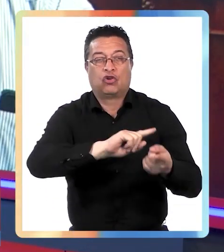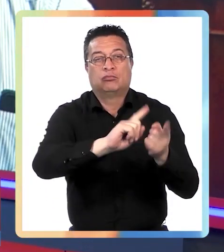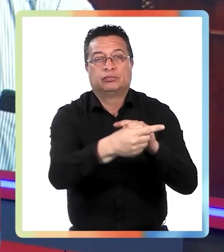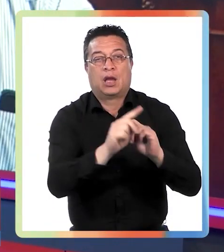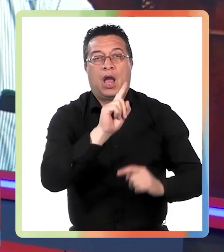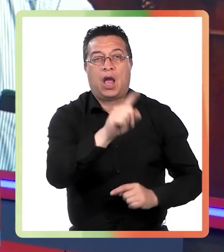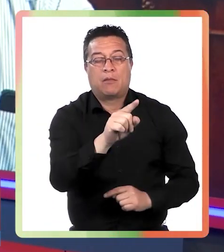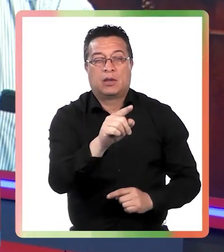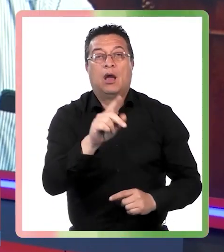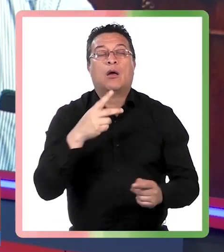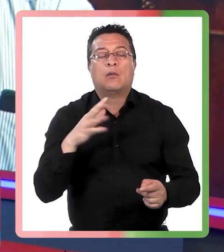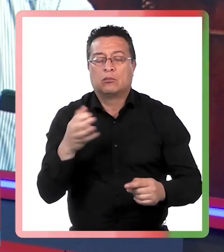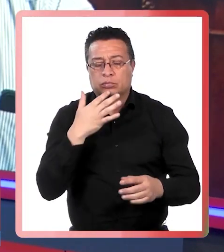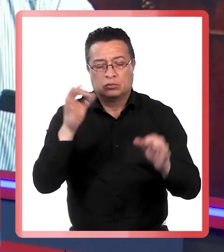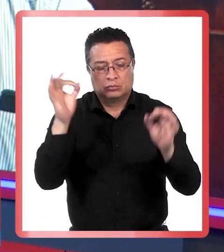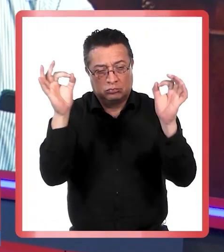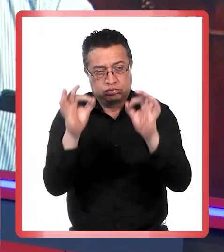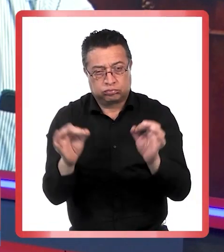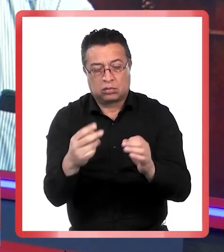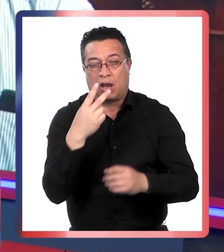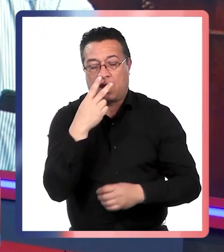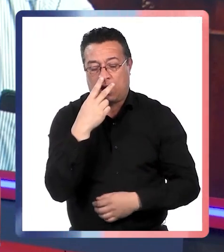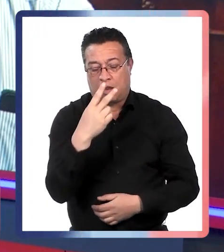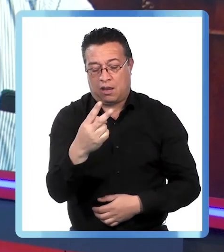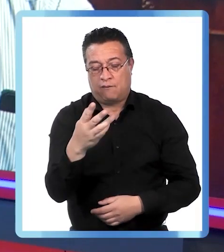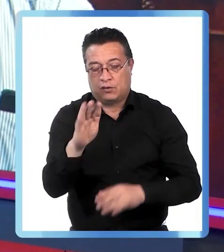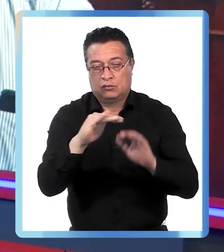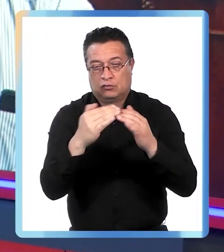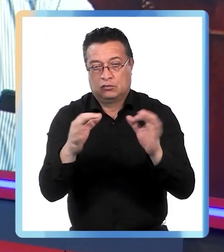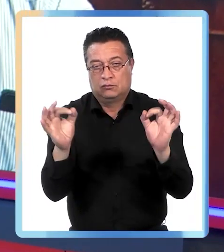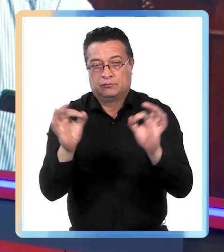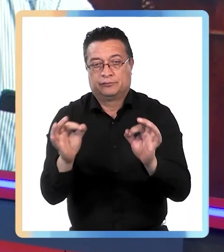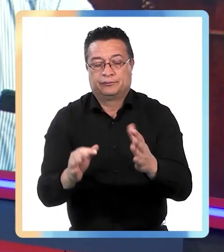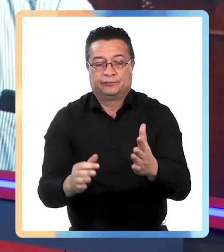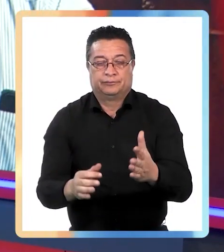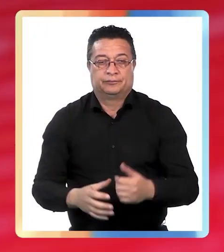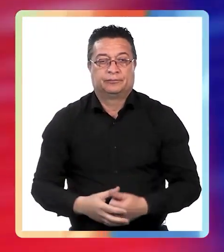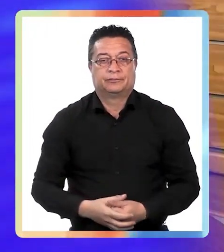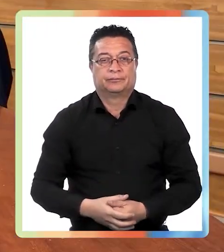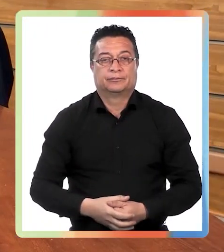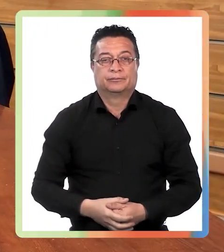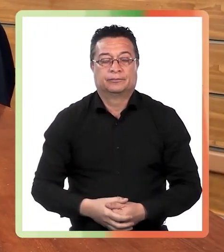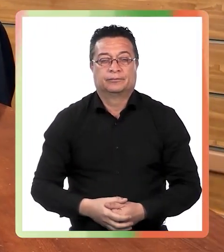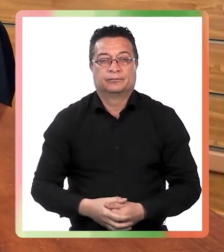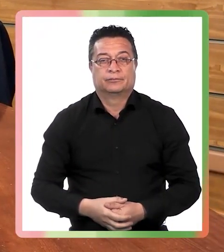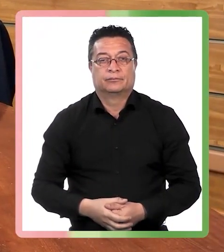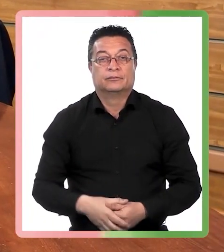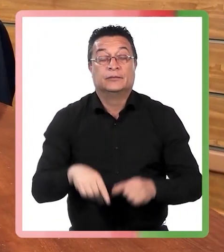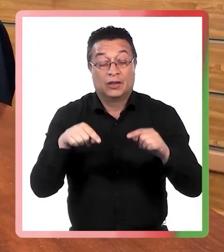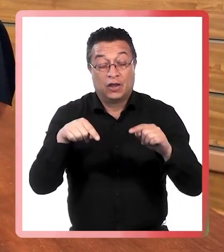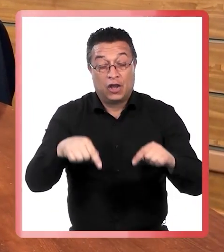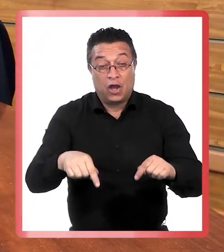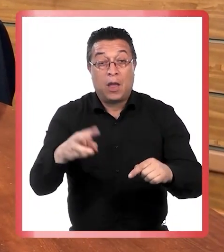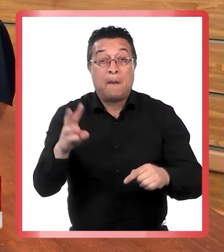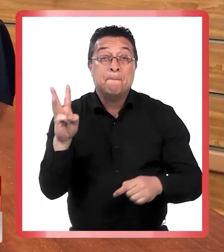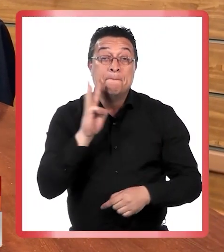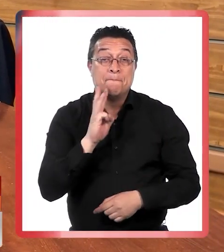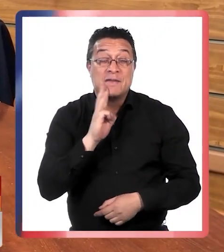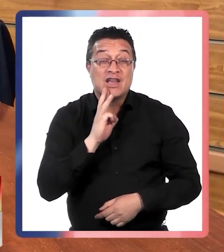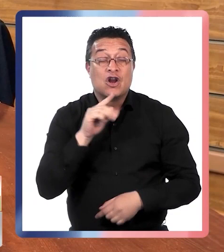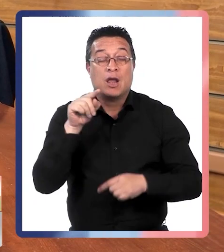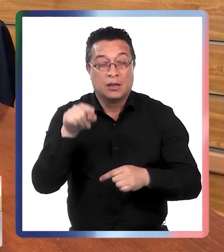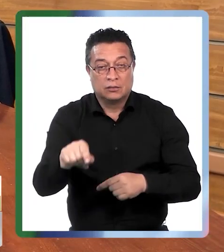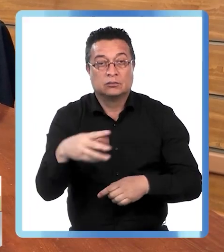Revisamos los detalles de esta modificación en el reporte de Universidad Autónoma Televisión. Fue durante la jornada del